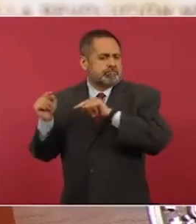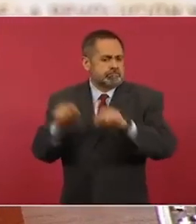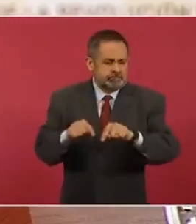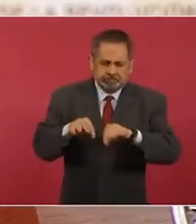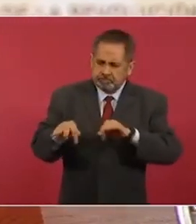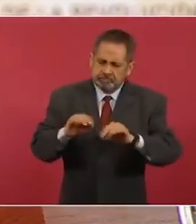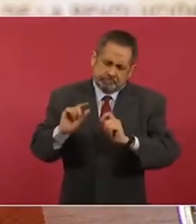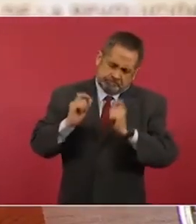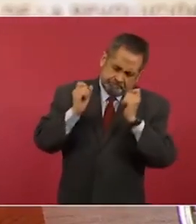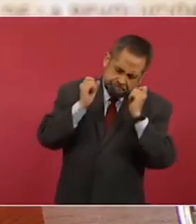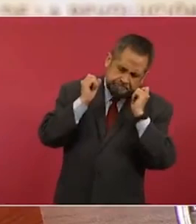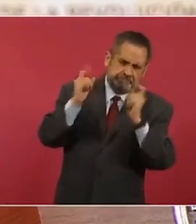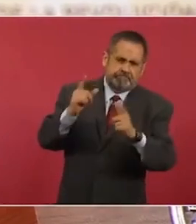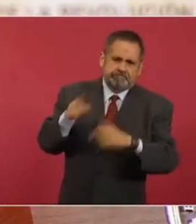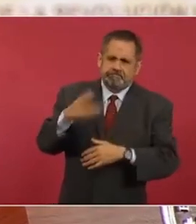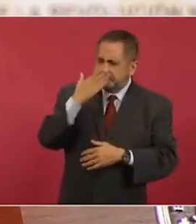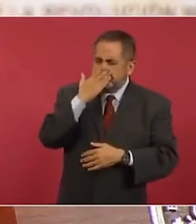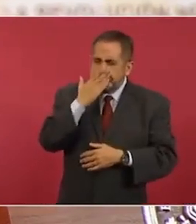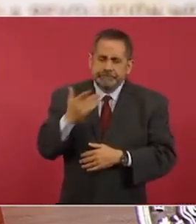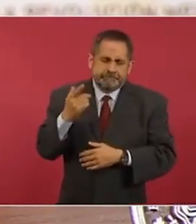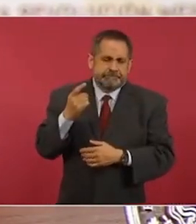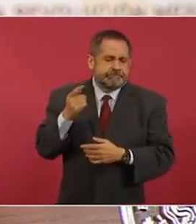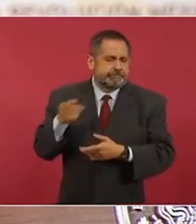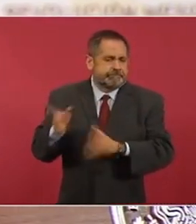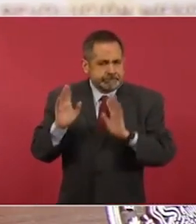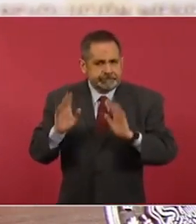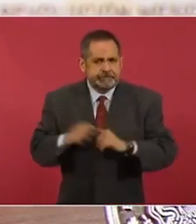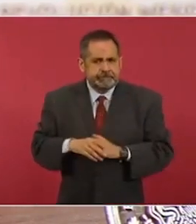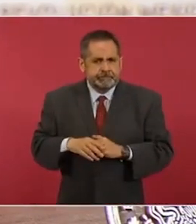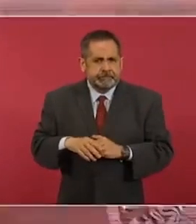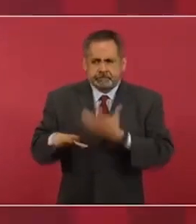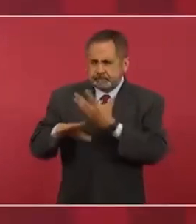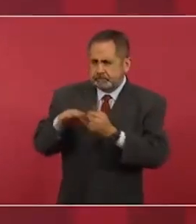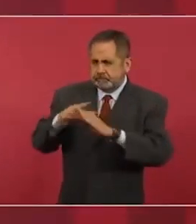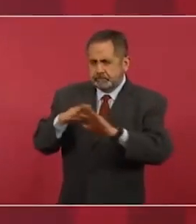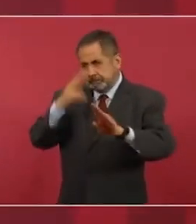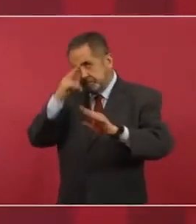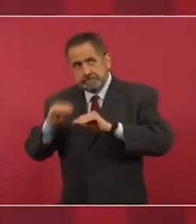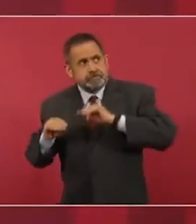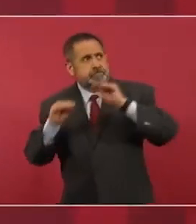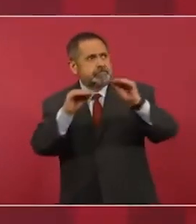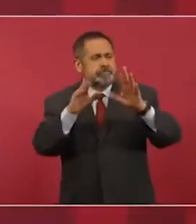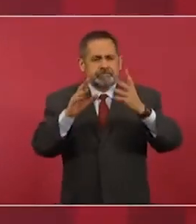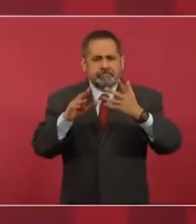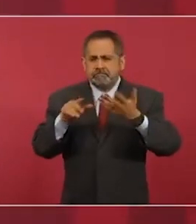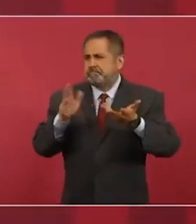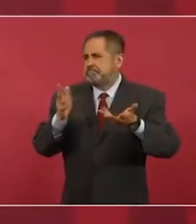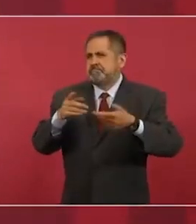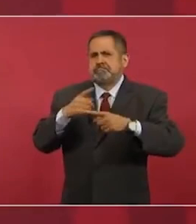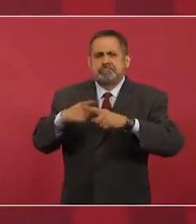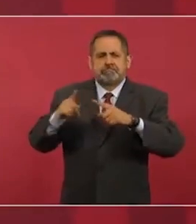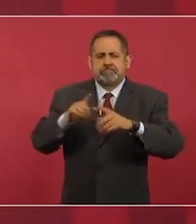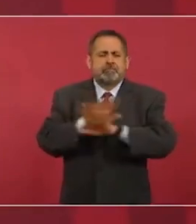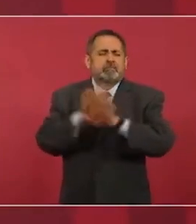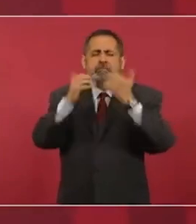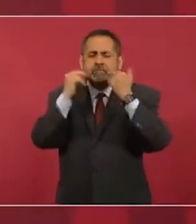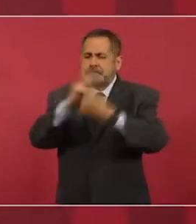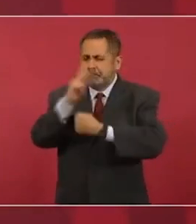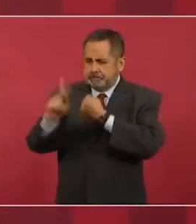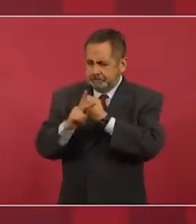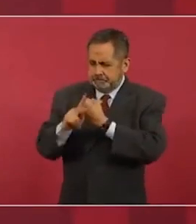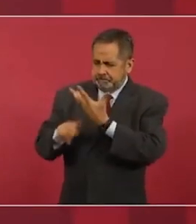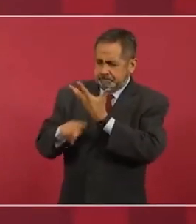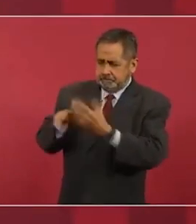excepcionales, los migrantes mexicanos, los migrantes de cualquier país. Entonces,